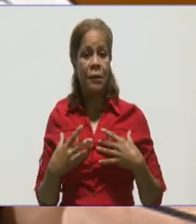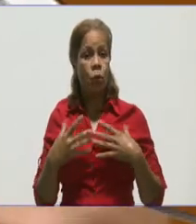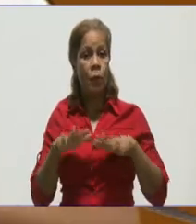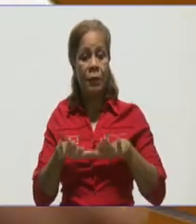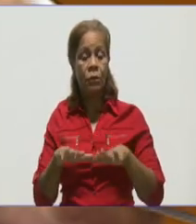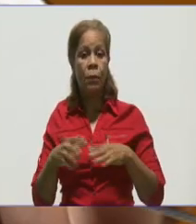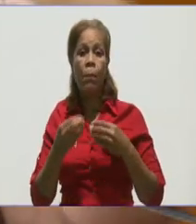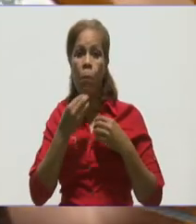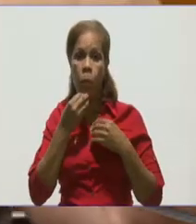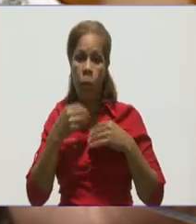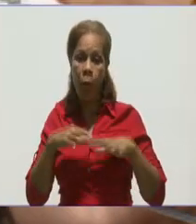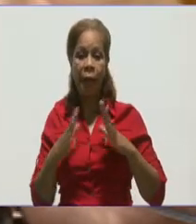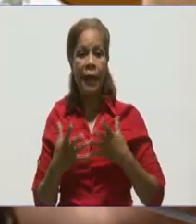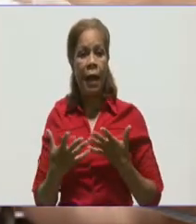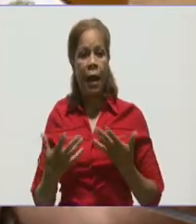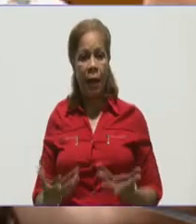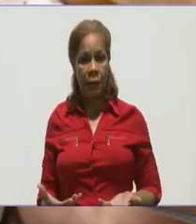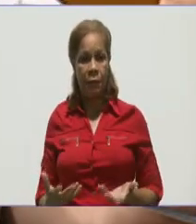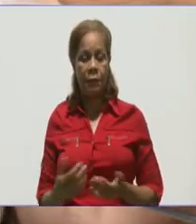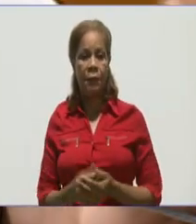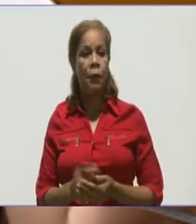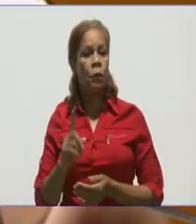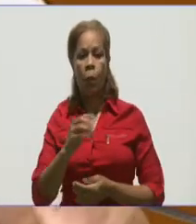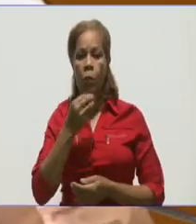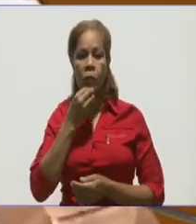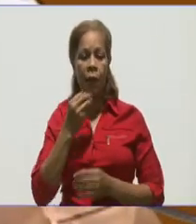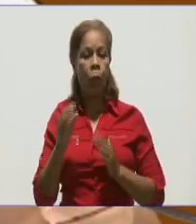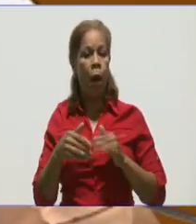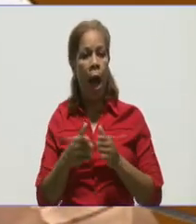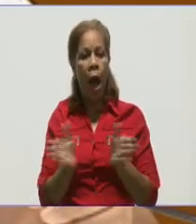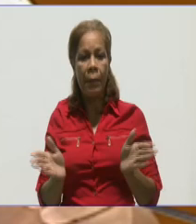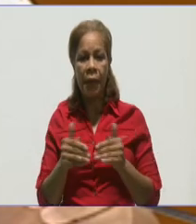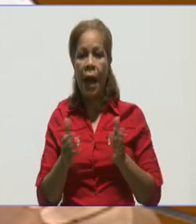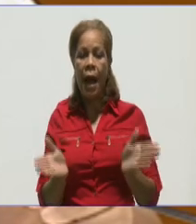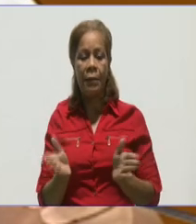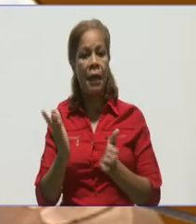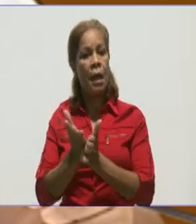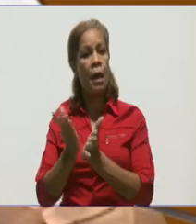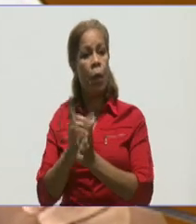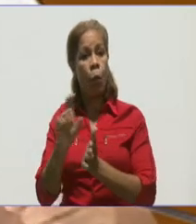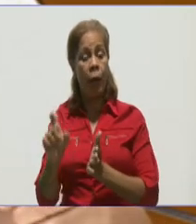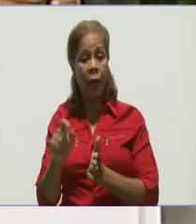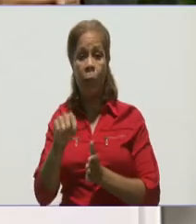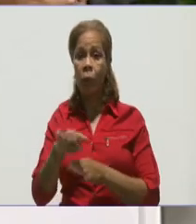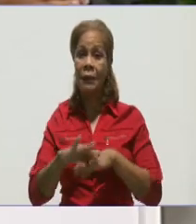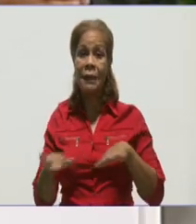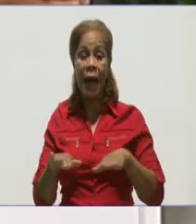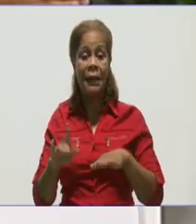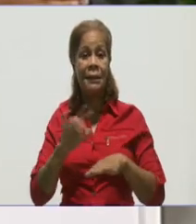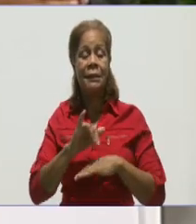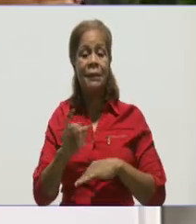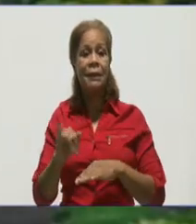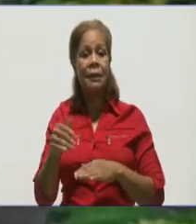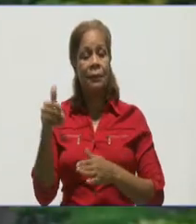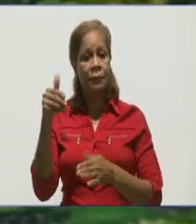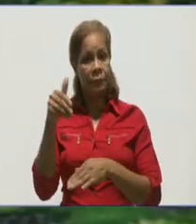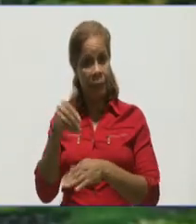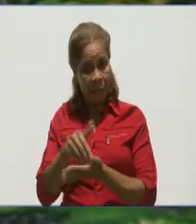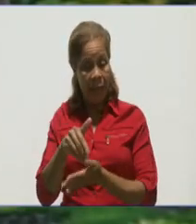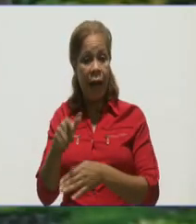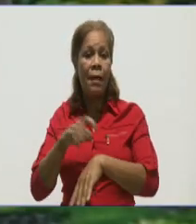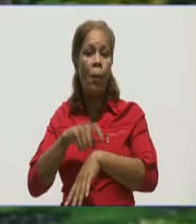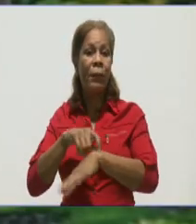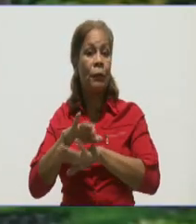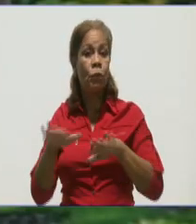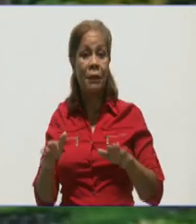Es decir, que no es que todos los días podamos abrir más centro, más centro, más centro. Es así, doctora. Incluso yo he pasado por algunas casas